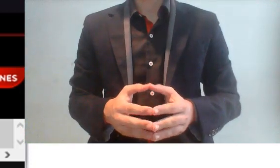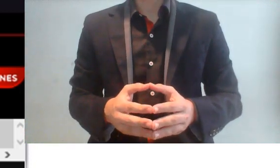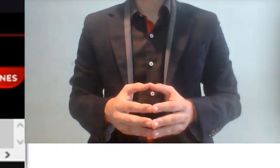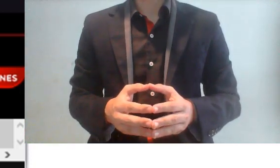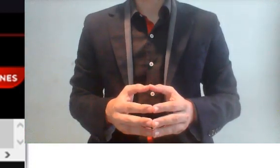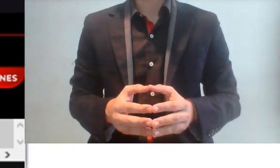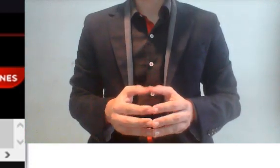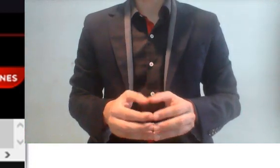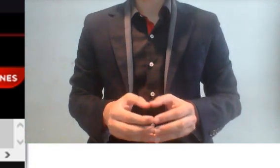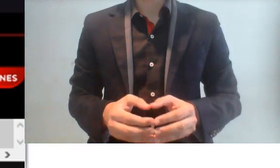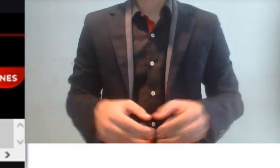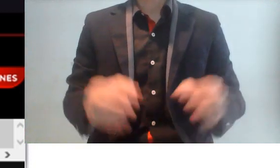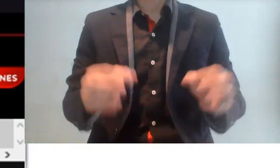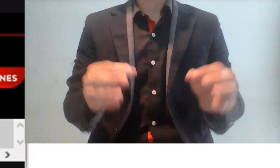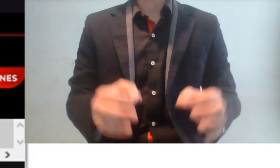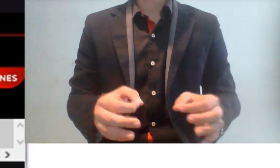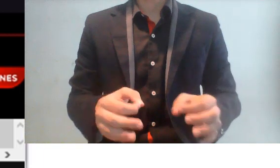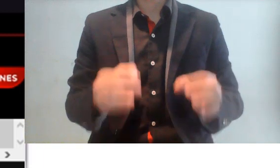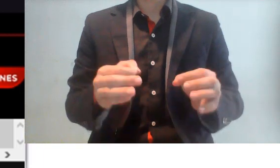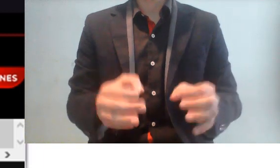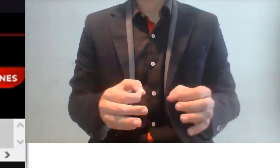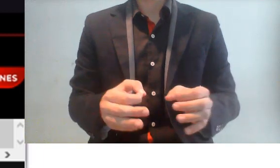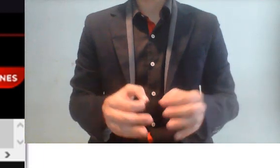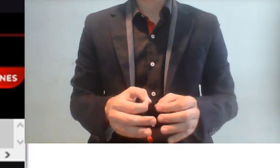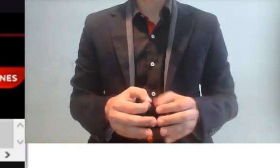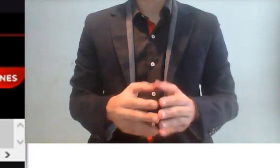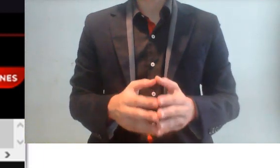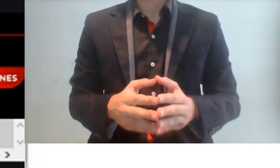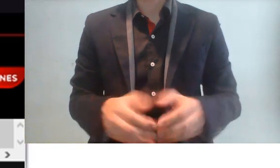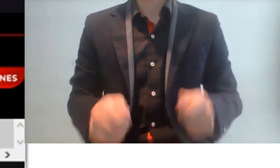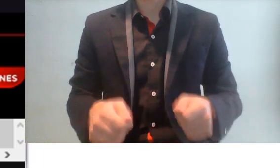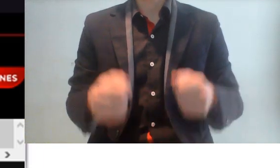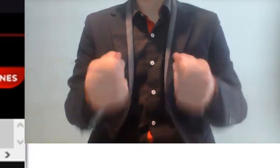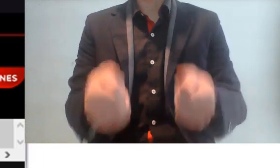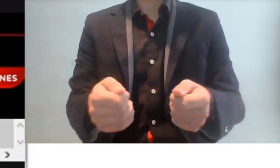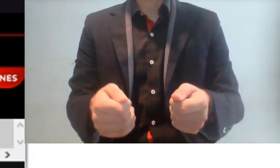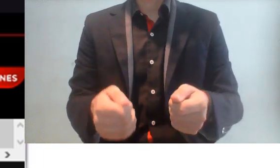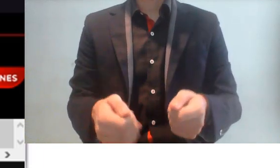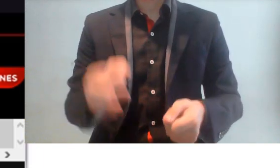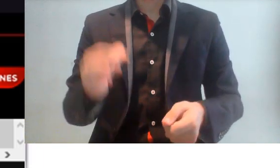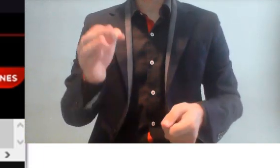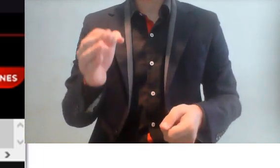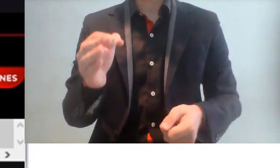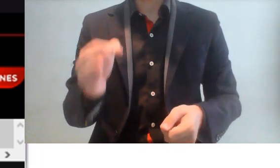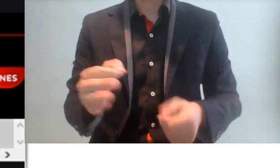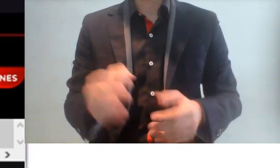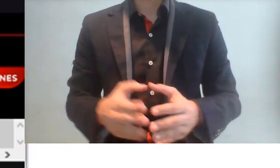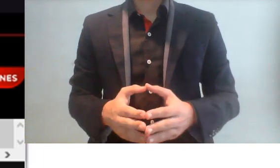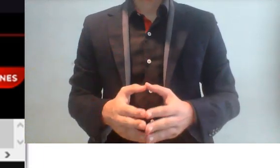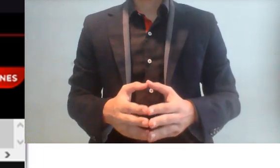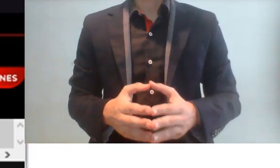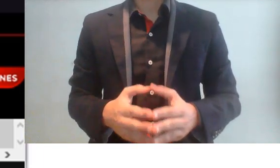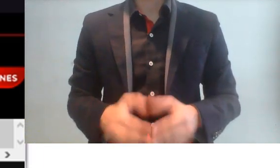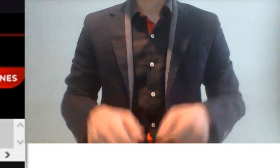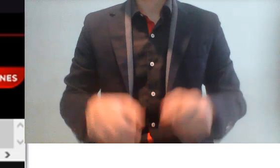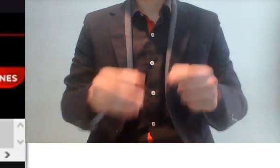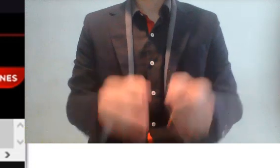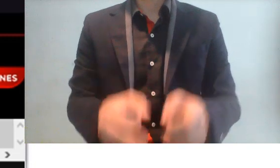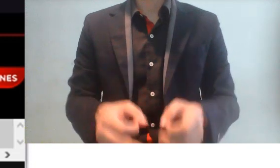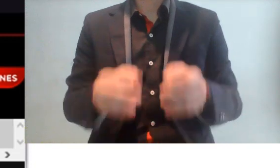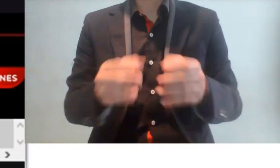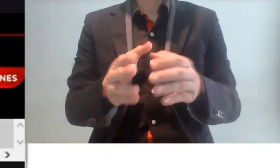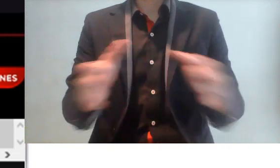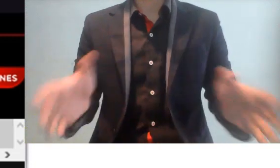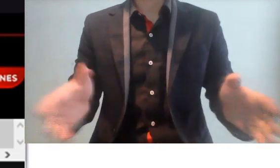.479.701.364 pesos, que era destinado, ¿para qué creen?